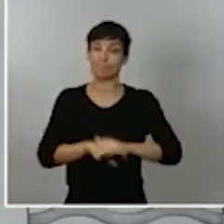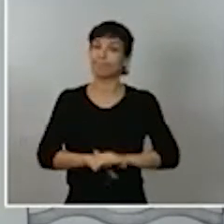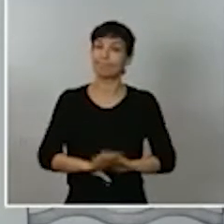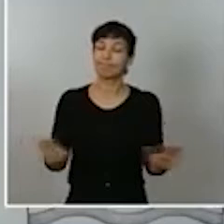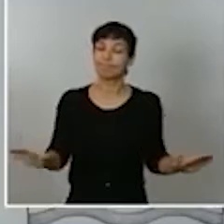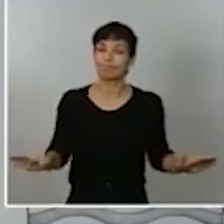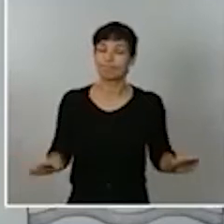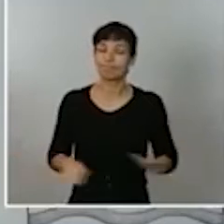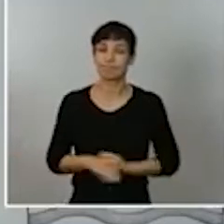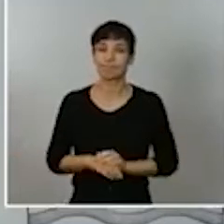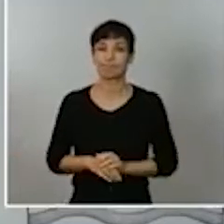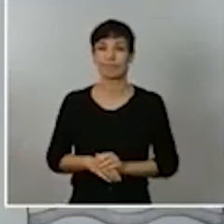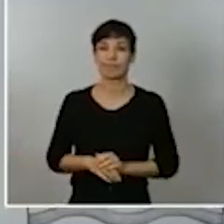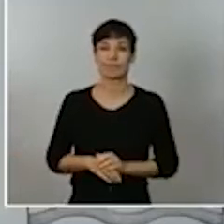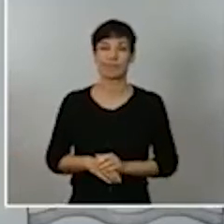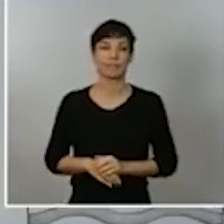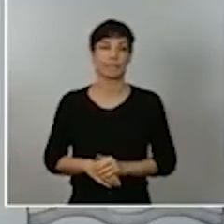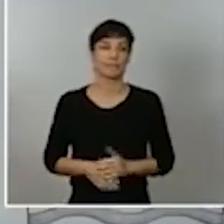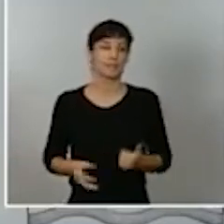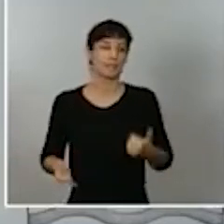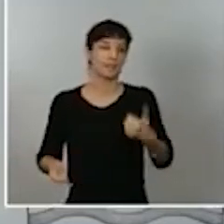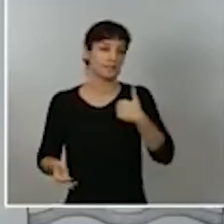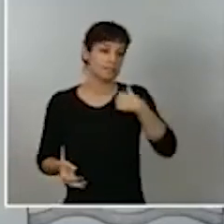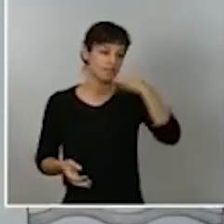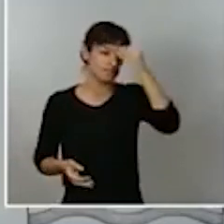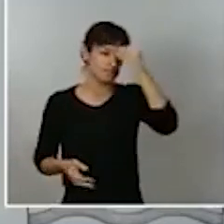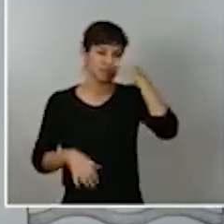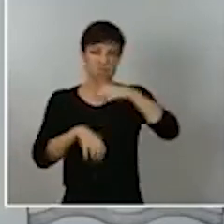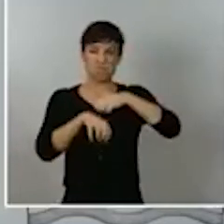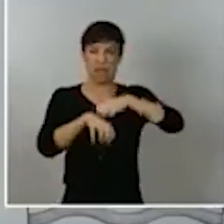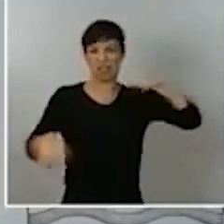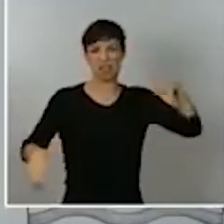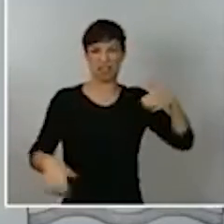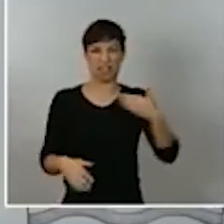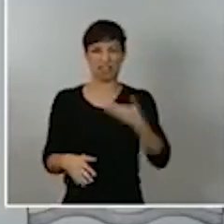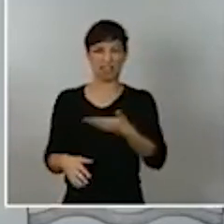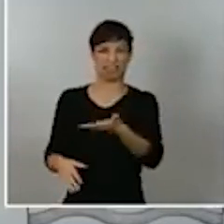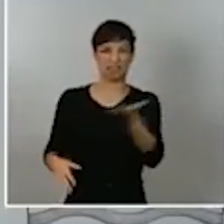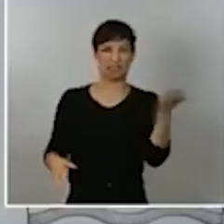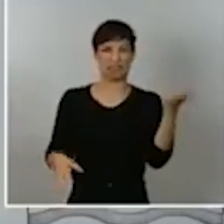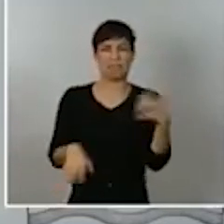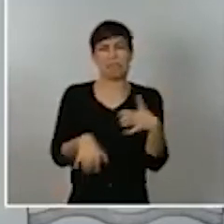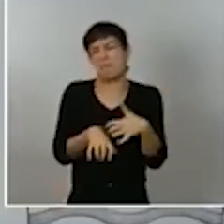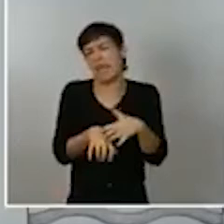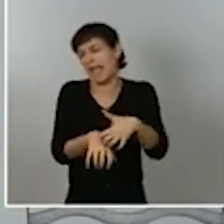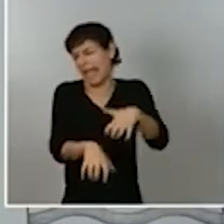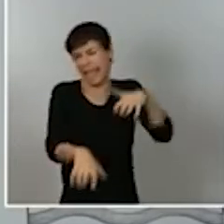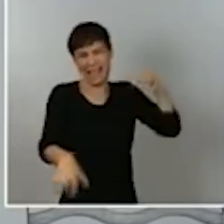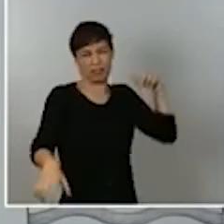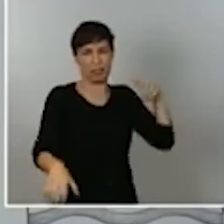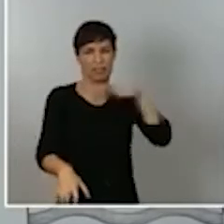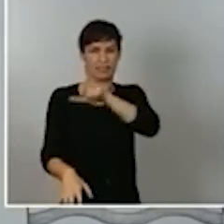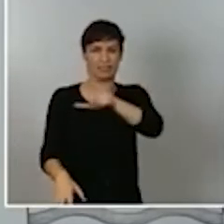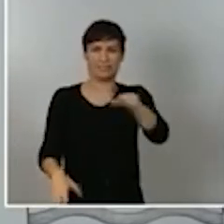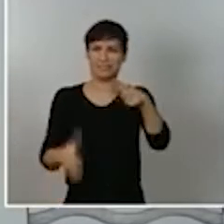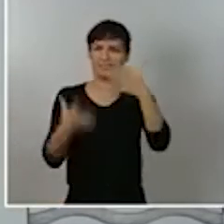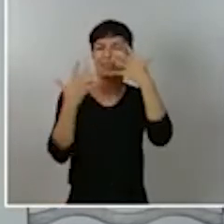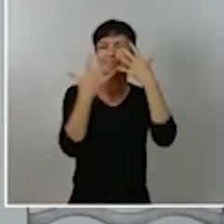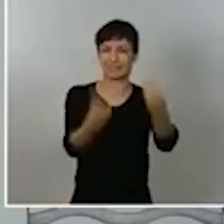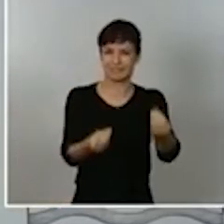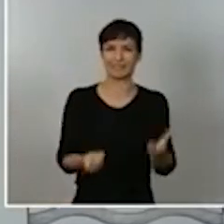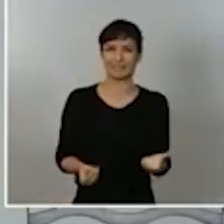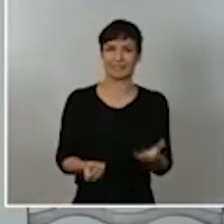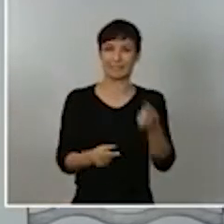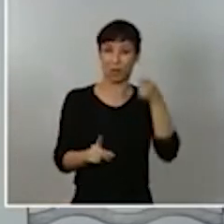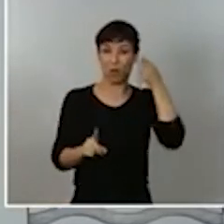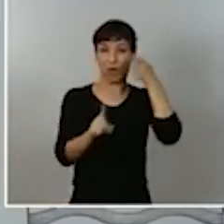yo creo que la la gran mayoría de ciudadanos por no decir la inmensa mayoría de ciudadanos entienden que ese es el objetivo que